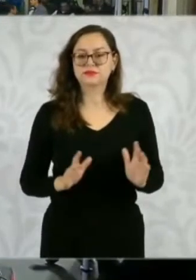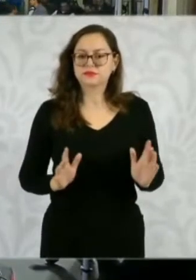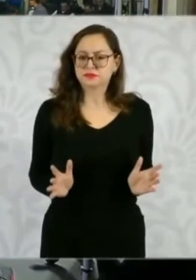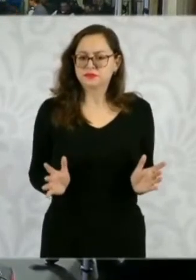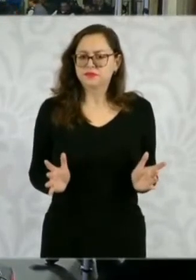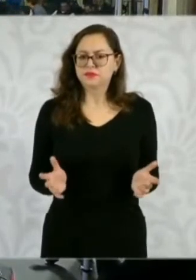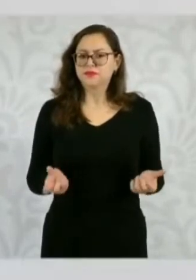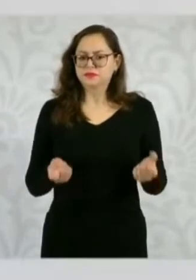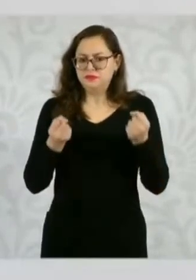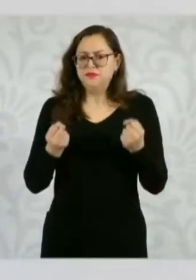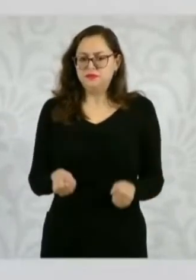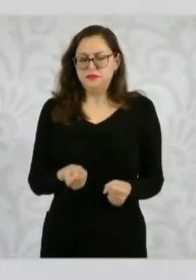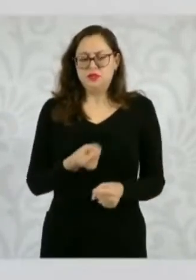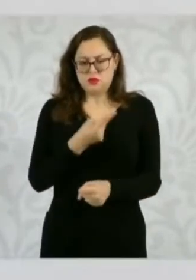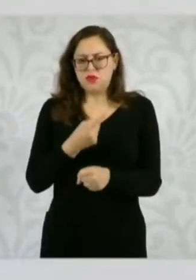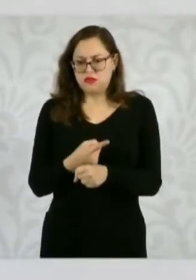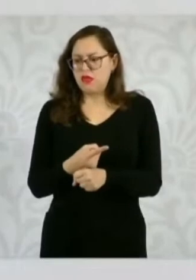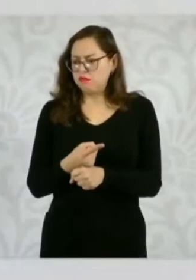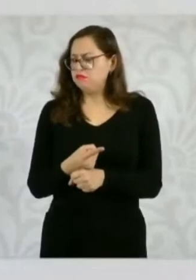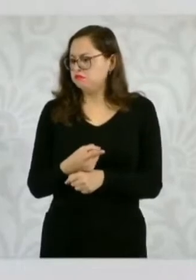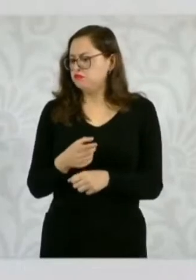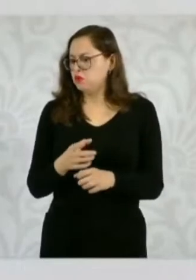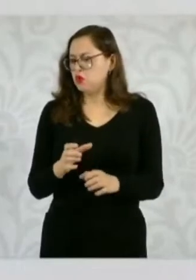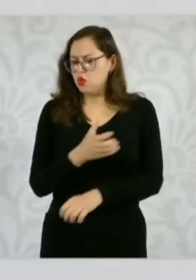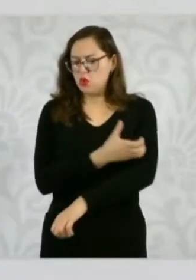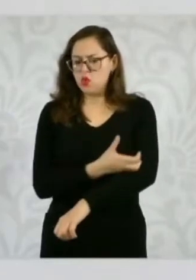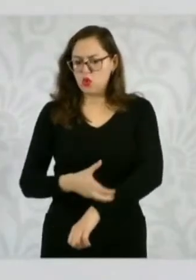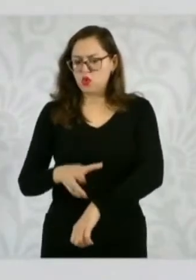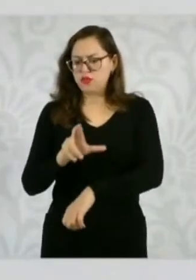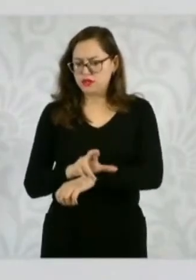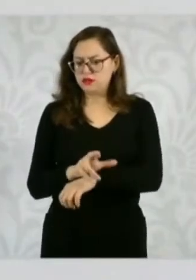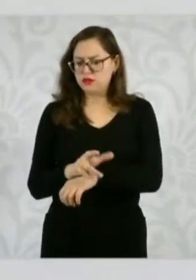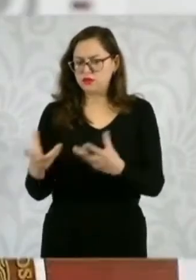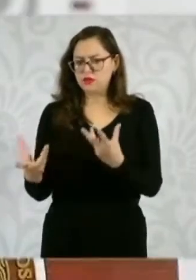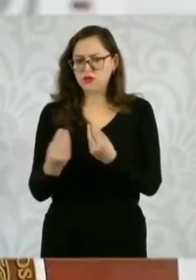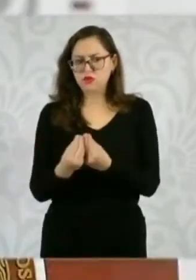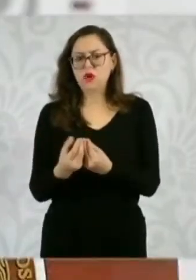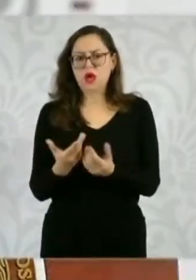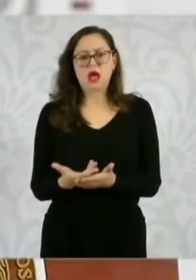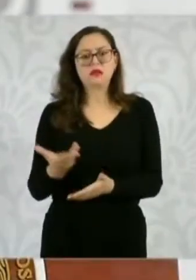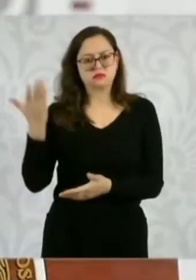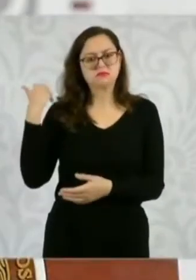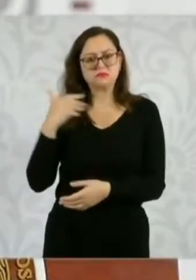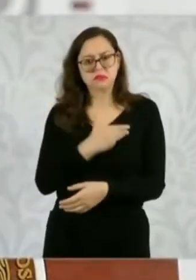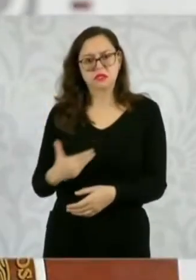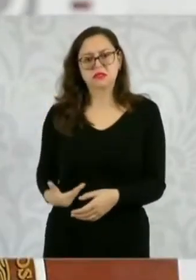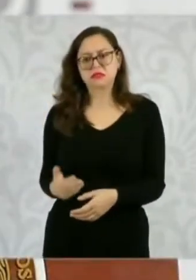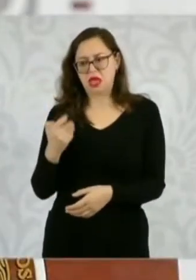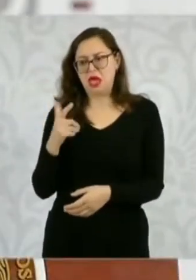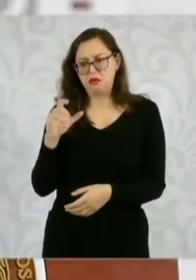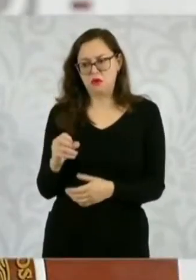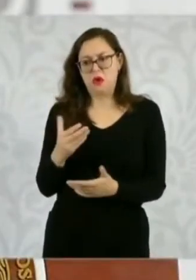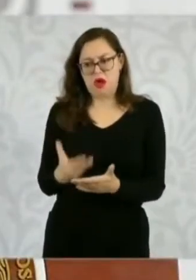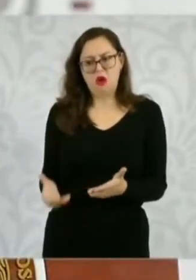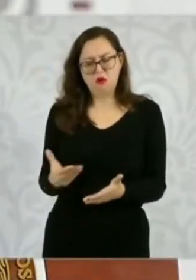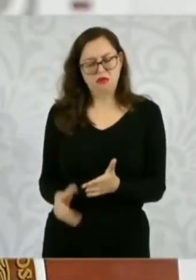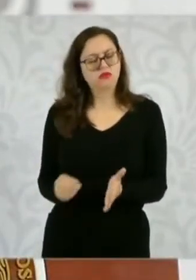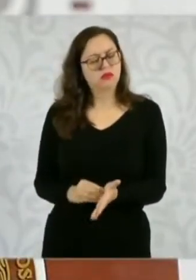bastante coordinación desde el gobierno del presidente Andrés Manuel López Obrador y continúo. ¿Se va a fortalecer? Gracias.